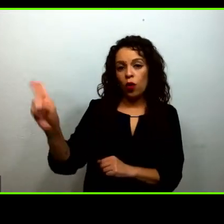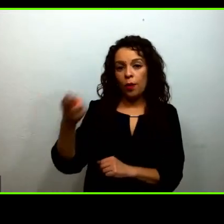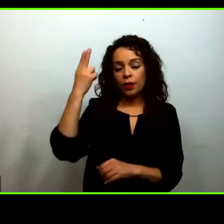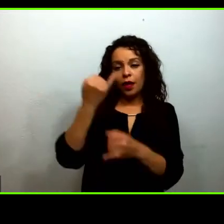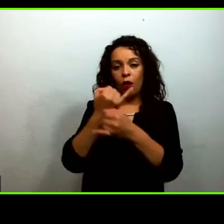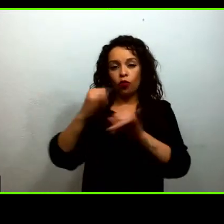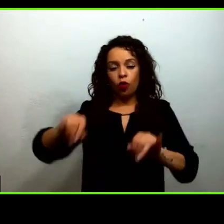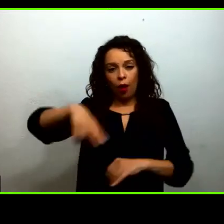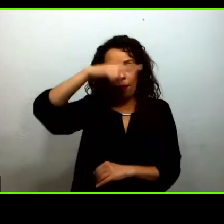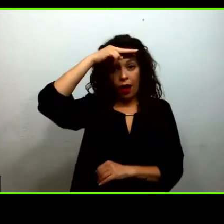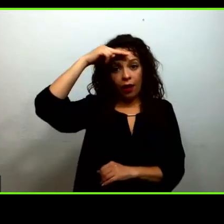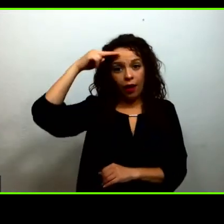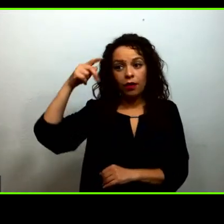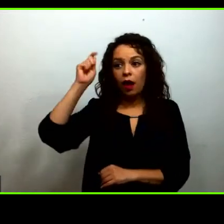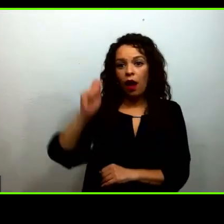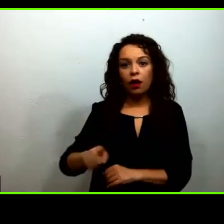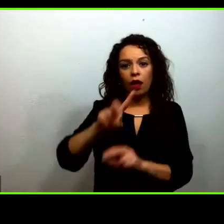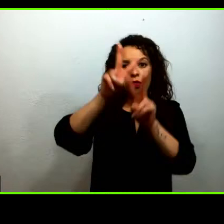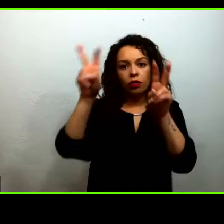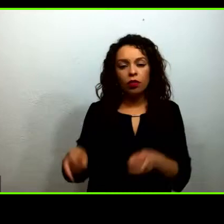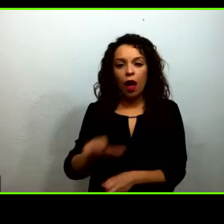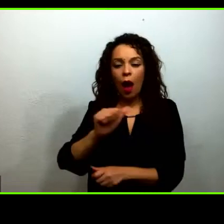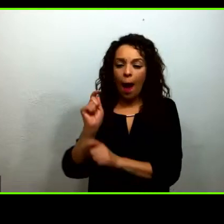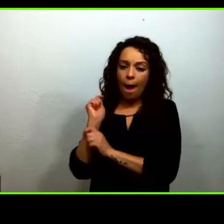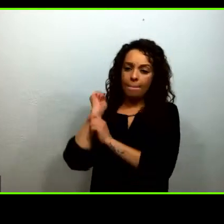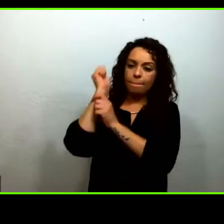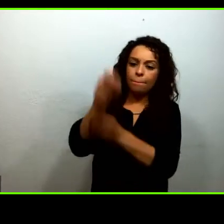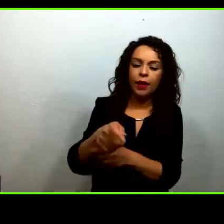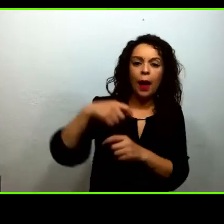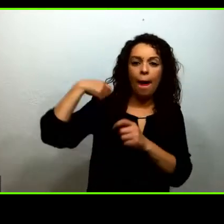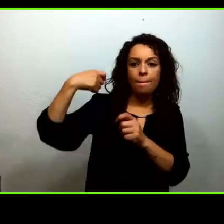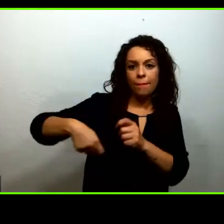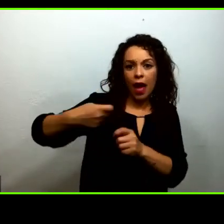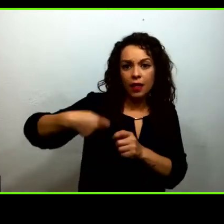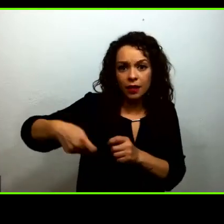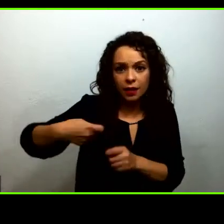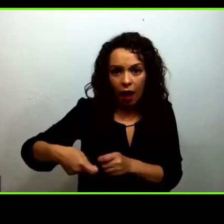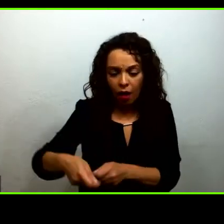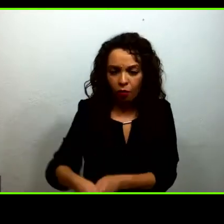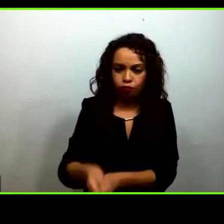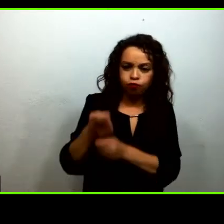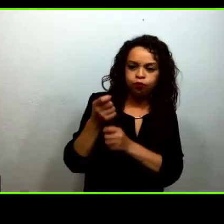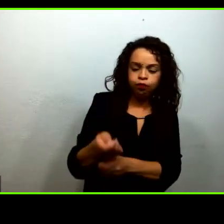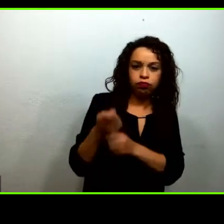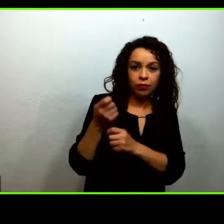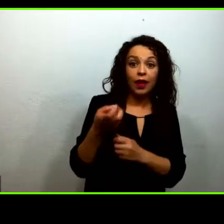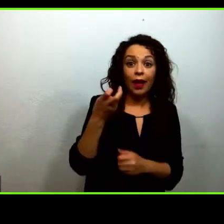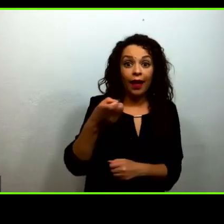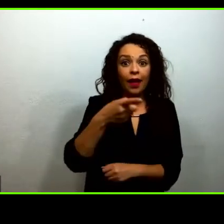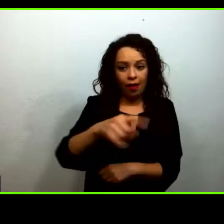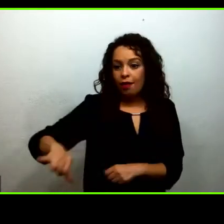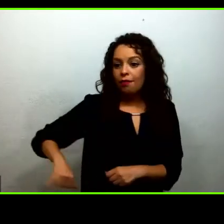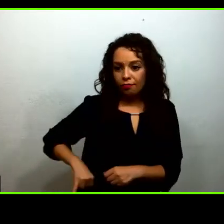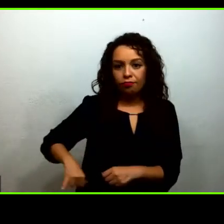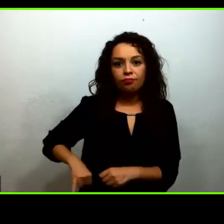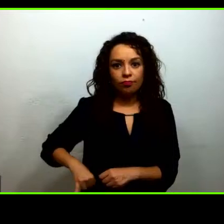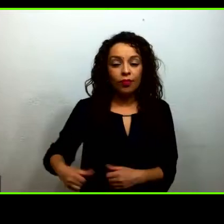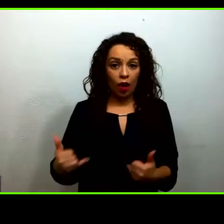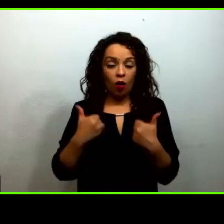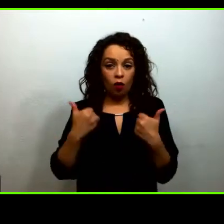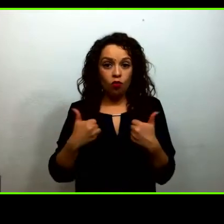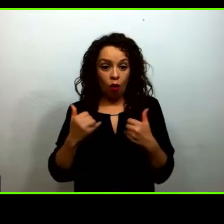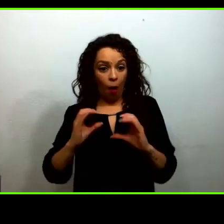también generar estas comunidades de aprendizaje entre los estudiantes de nuevo ingreso para